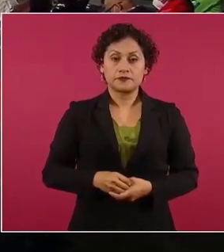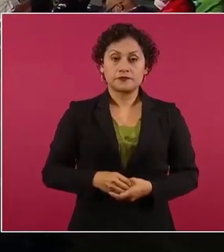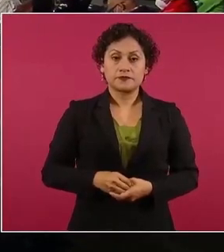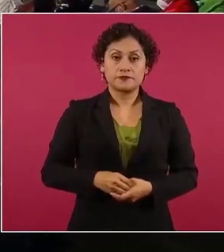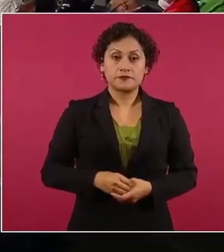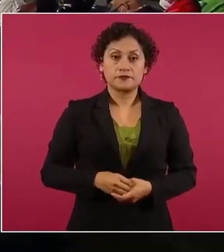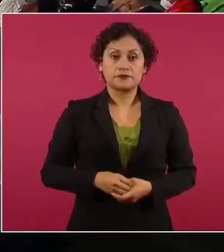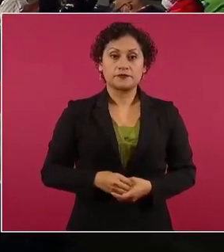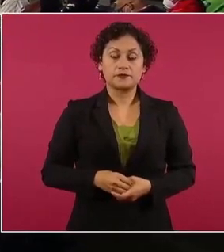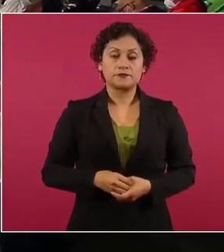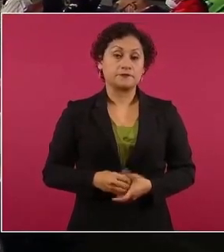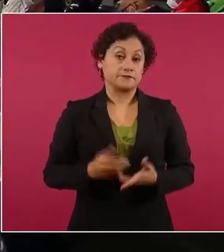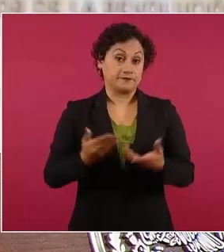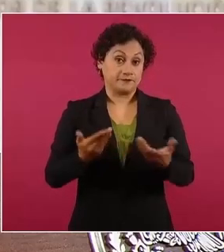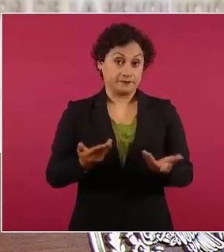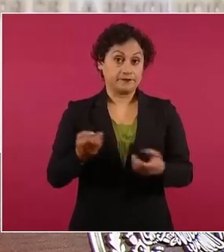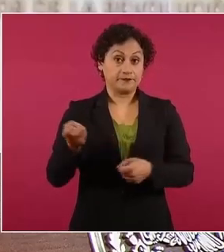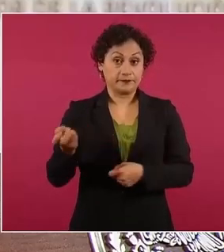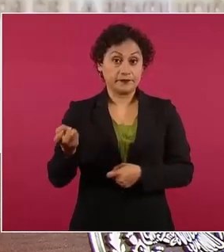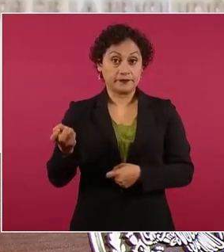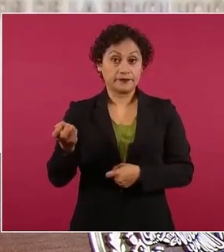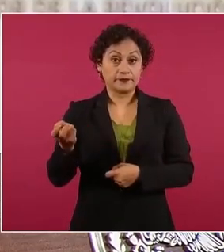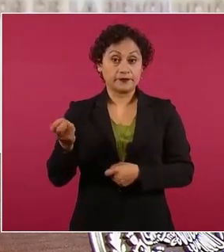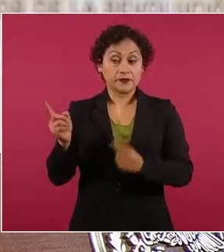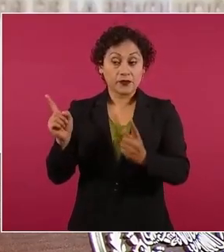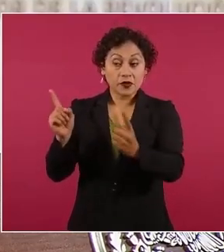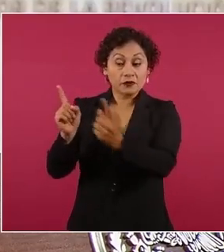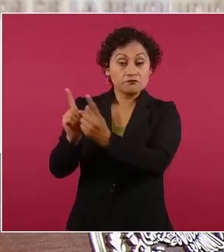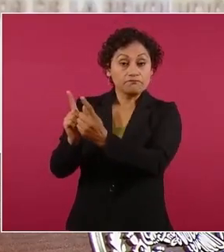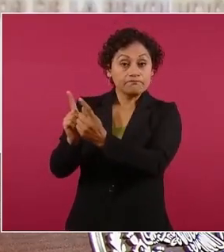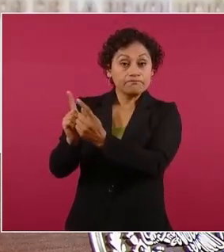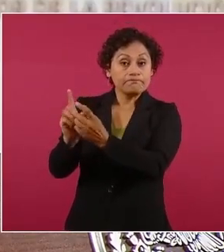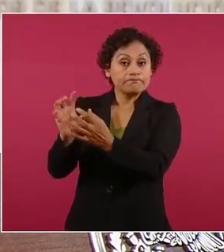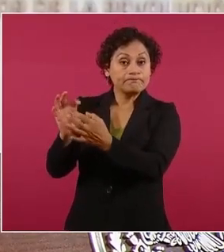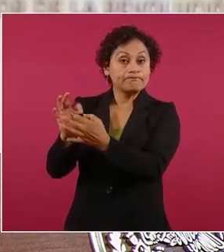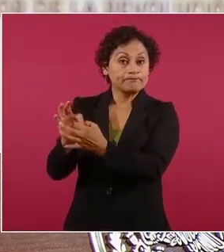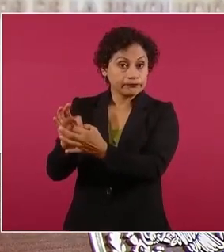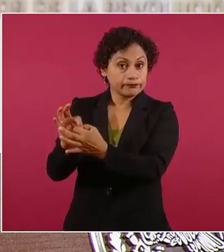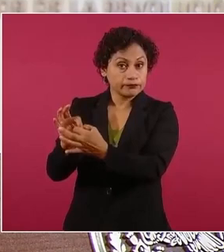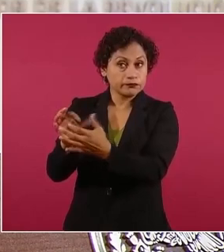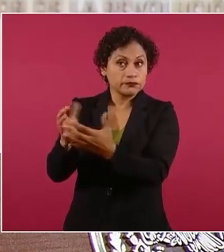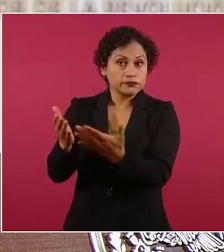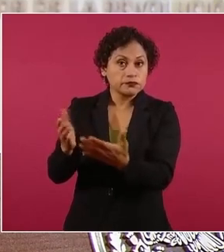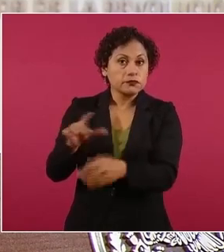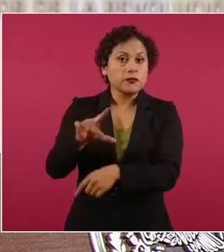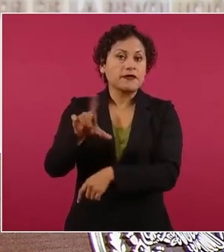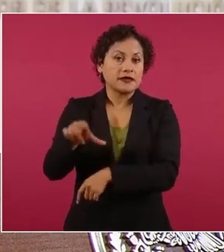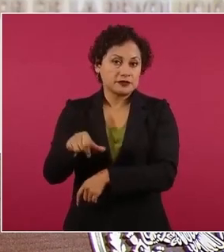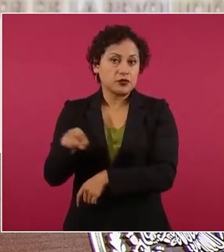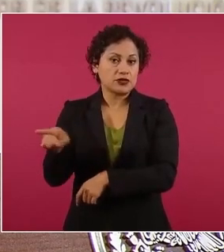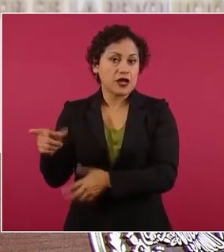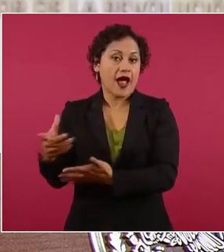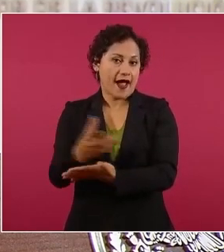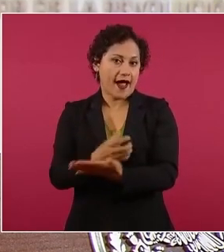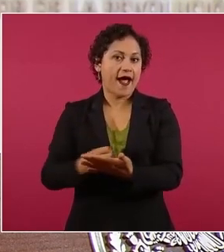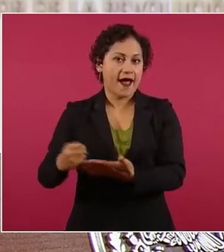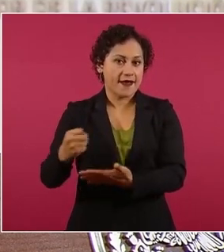y le entrega la empresa pública mexicana